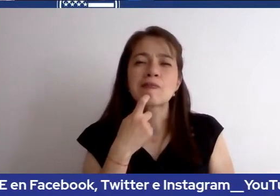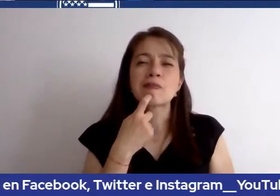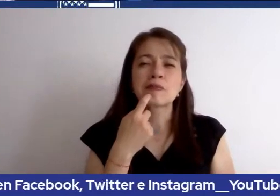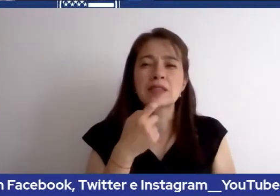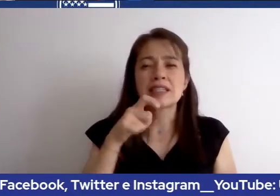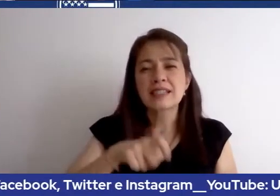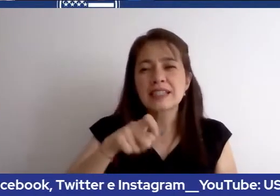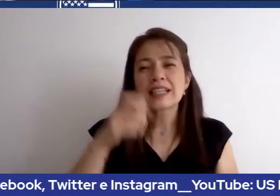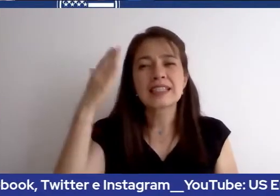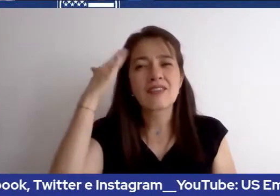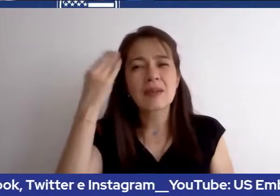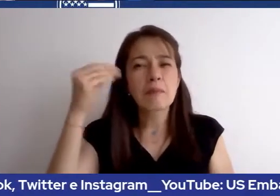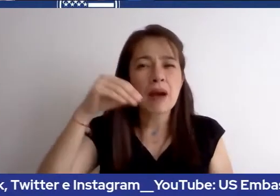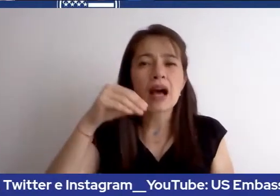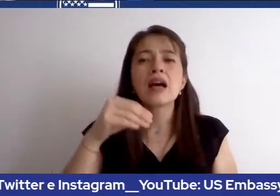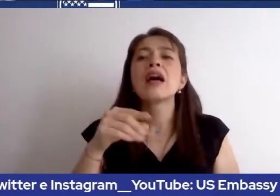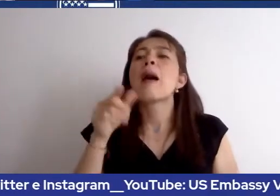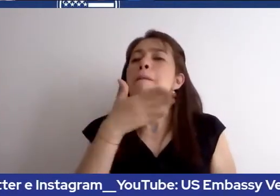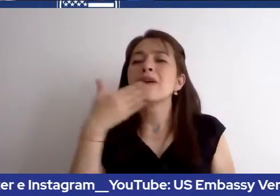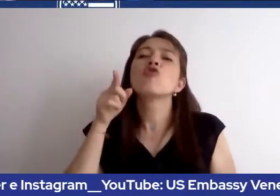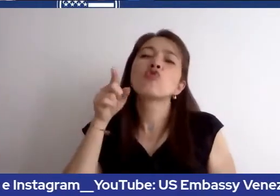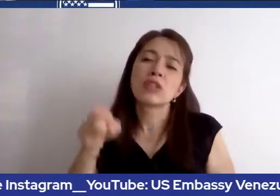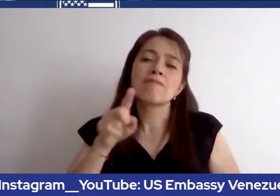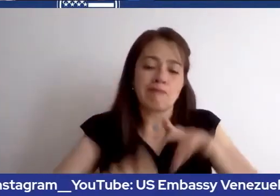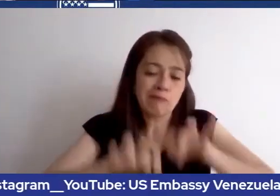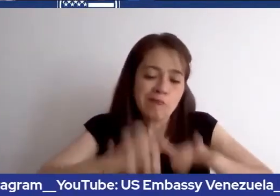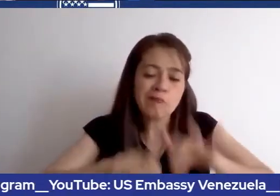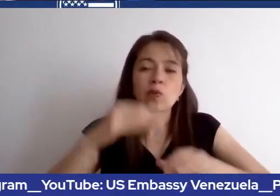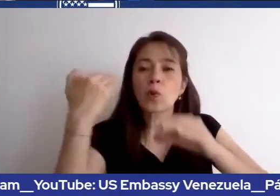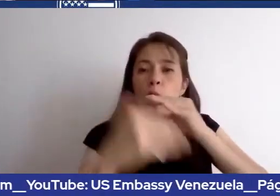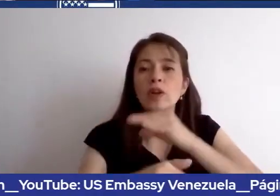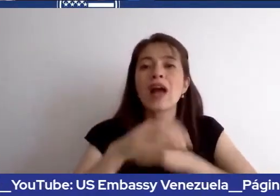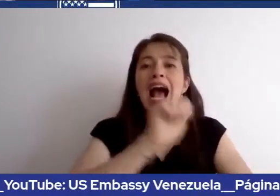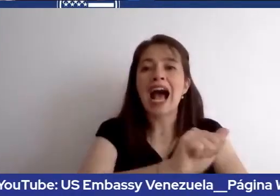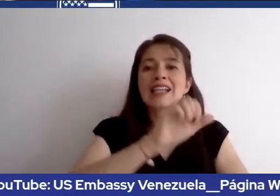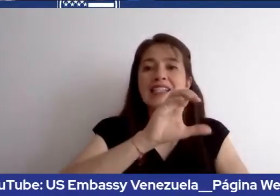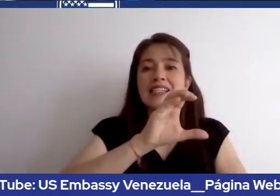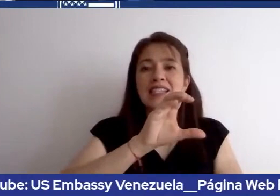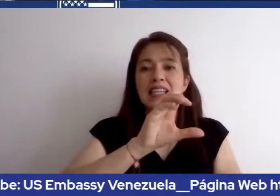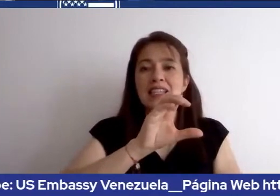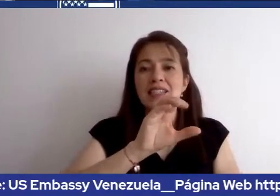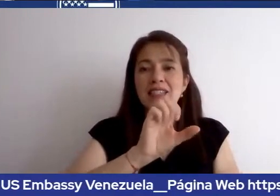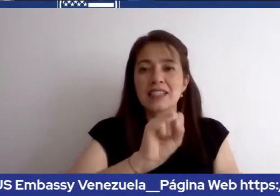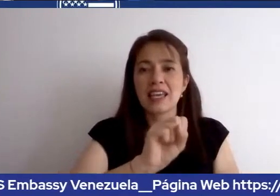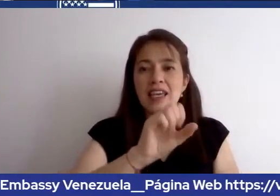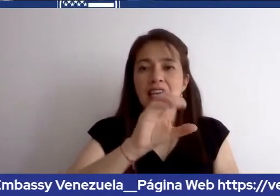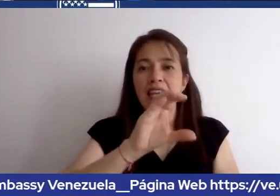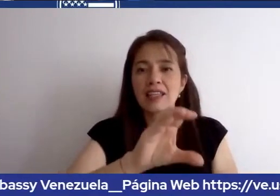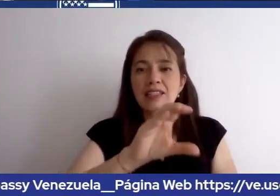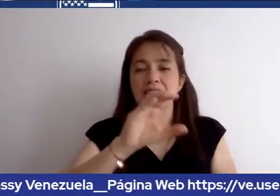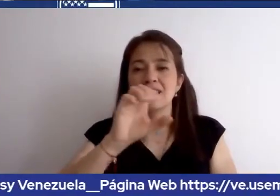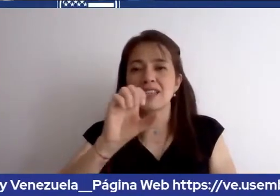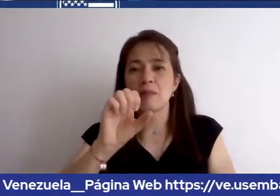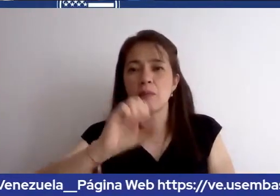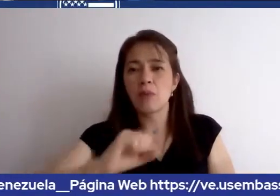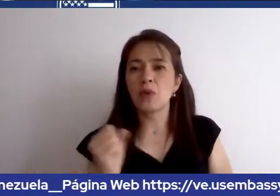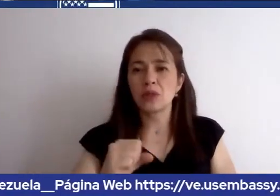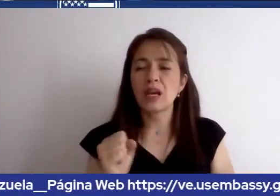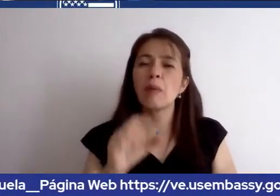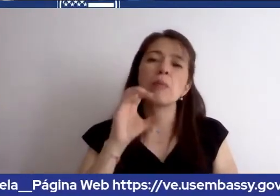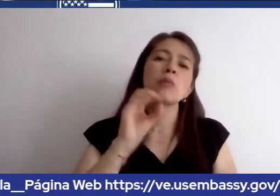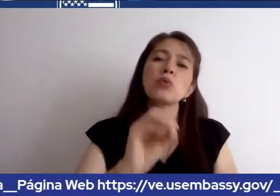cómo hacerlo, puede enviar un correo a acsbogotá arroba state punto